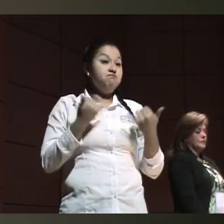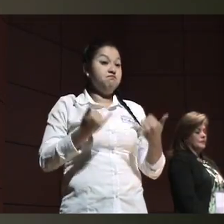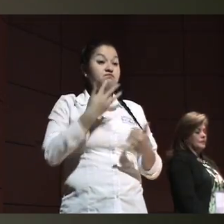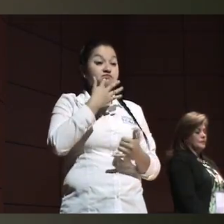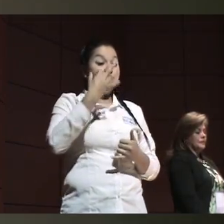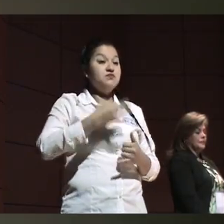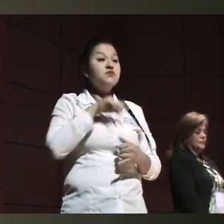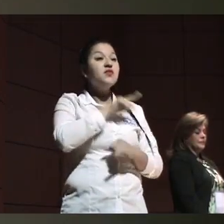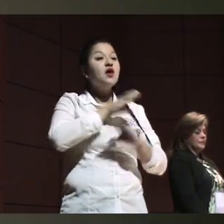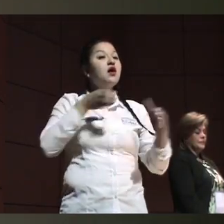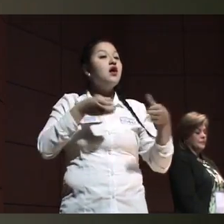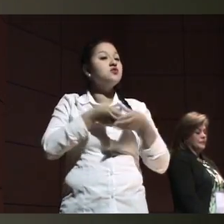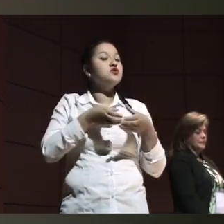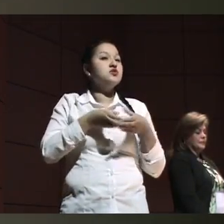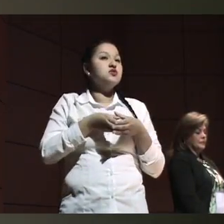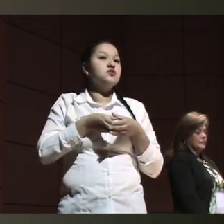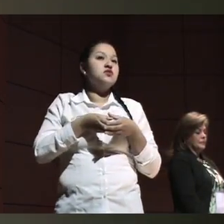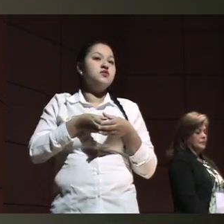de la asociación,